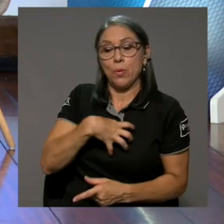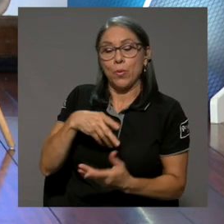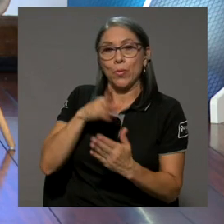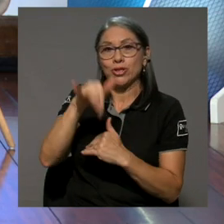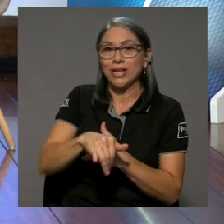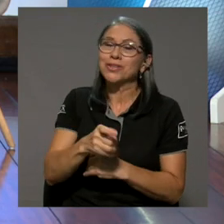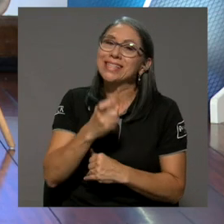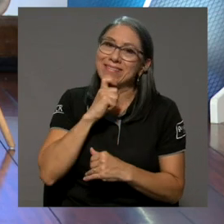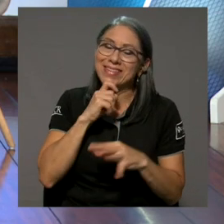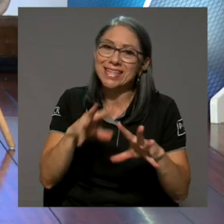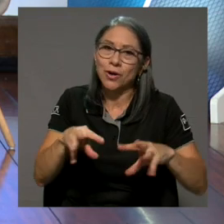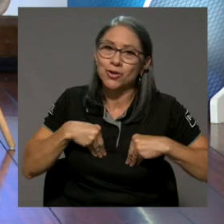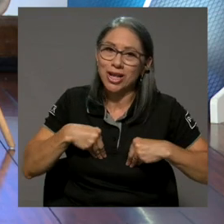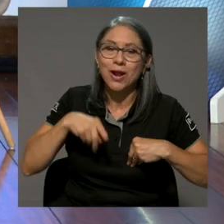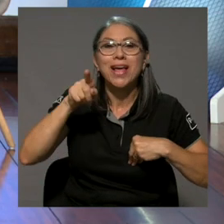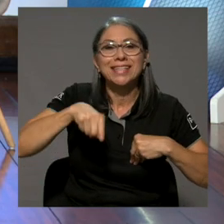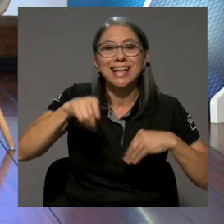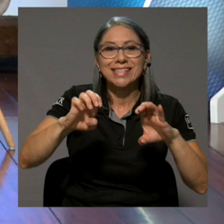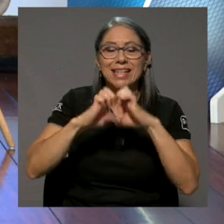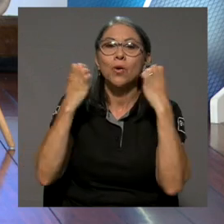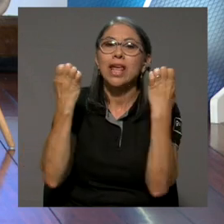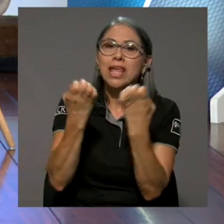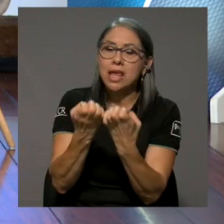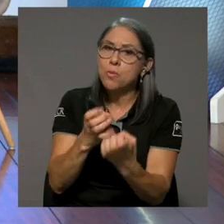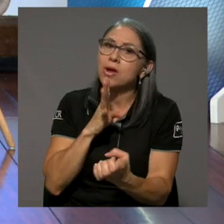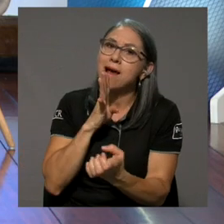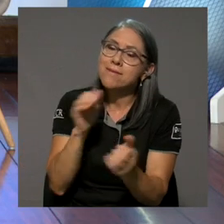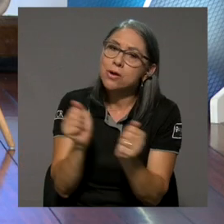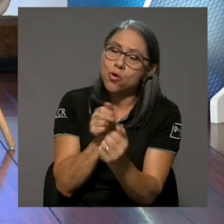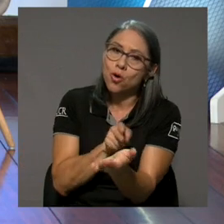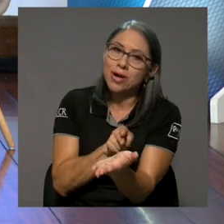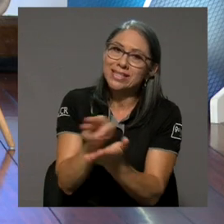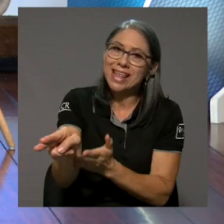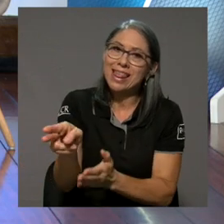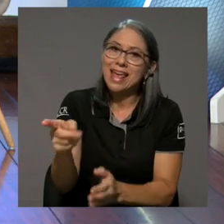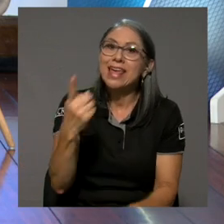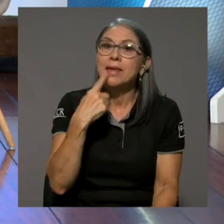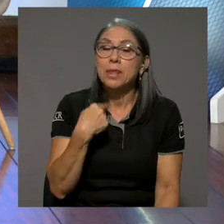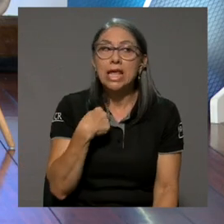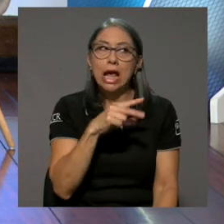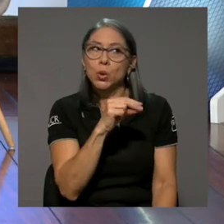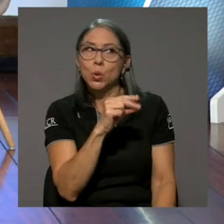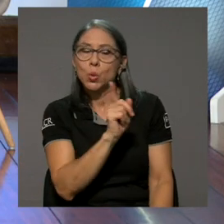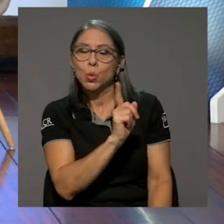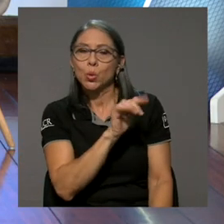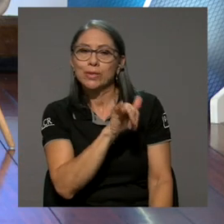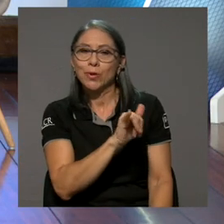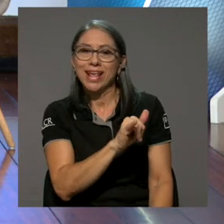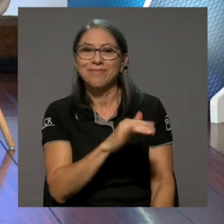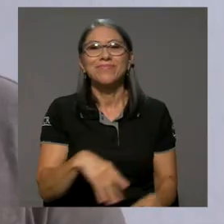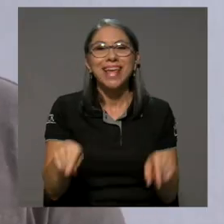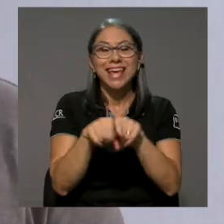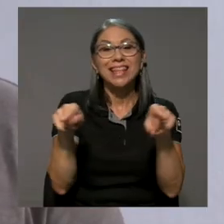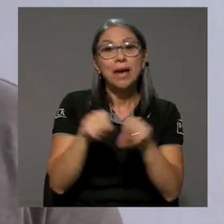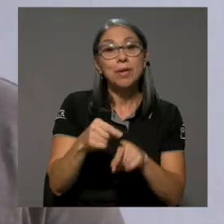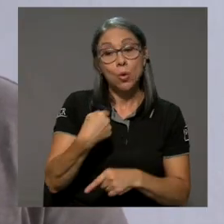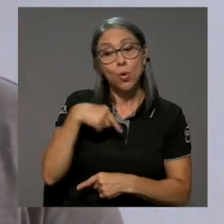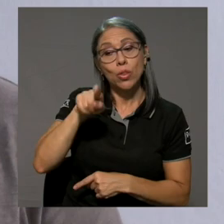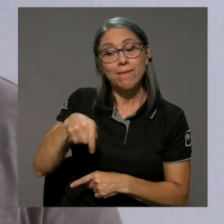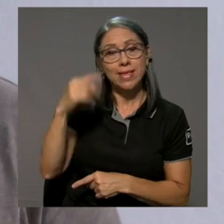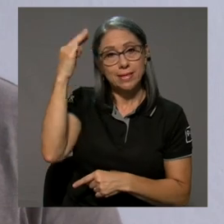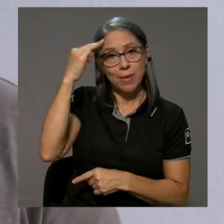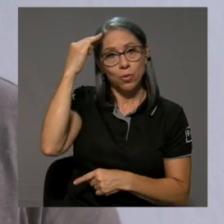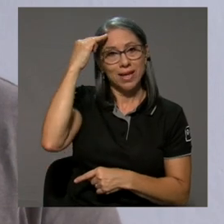muy difícil reconocerlo. Y se necesita un equipo que te sea honesto y que te diga, mira, no, no es por ahí. Y